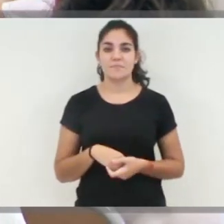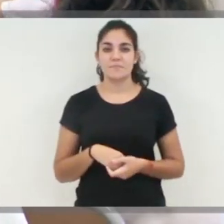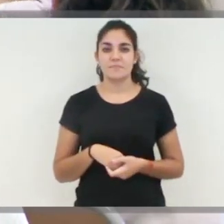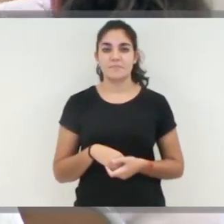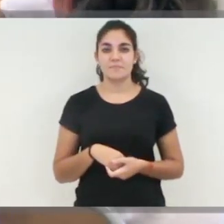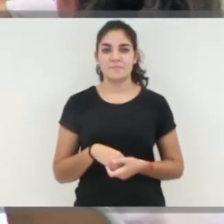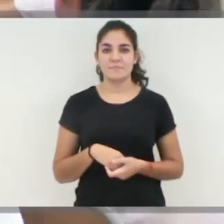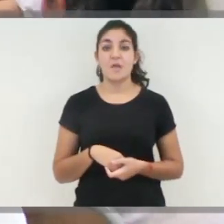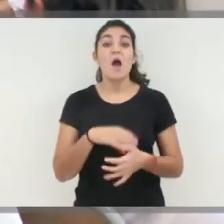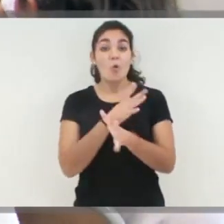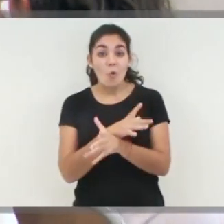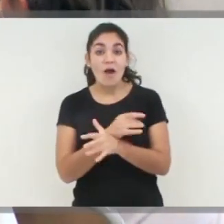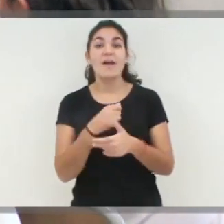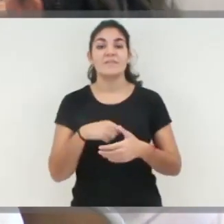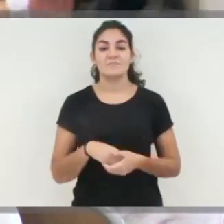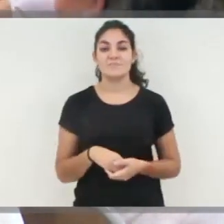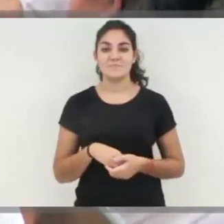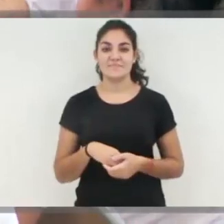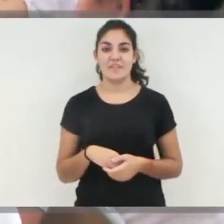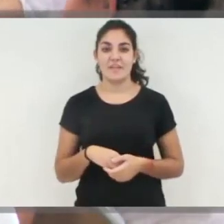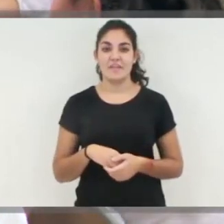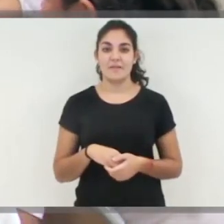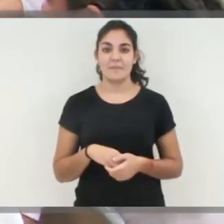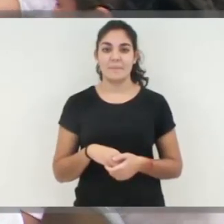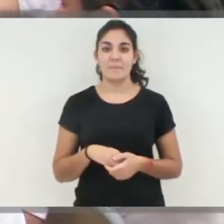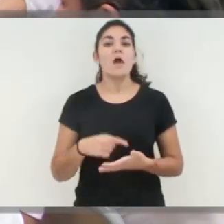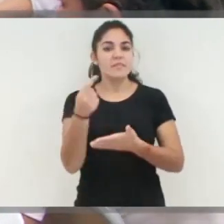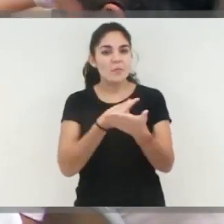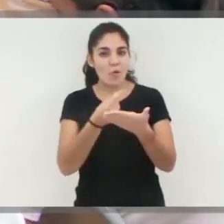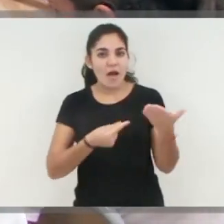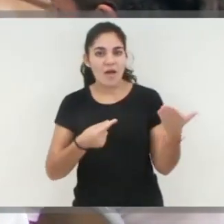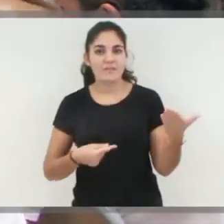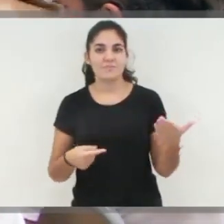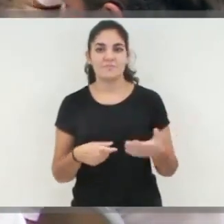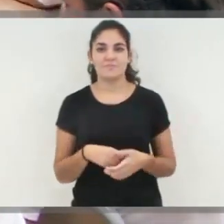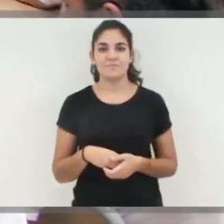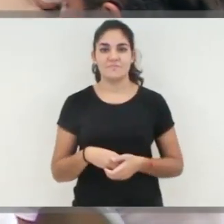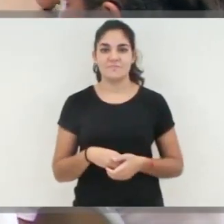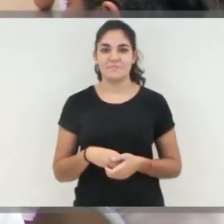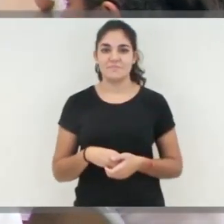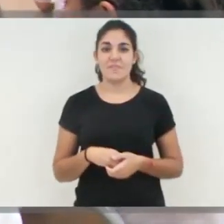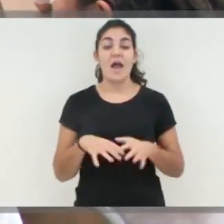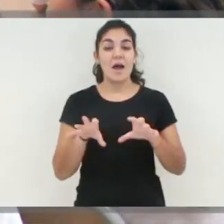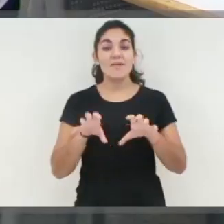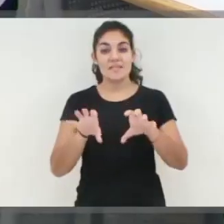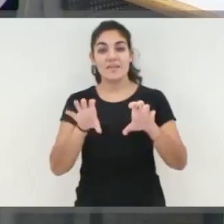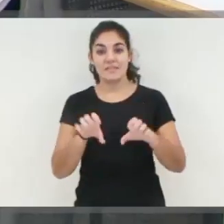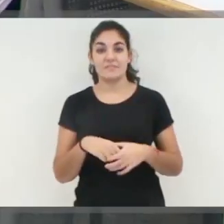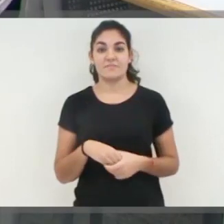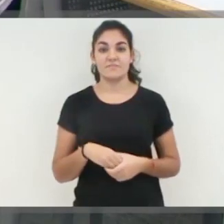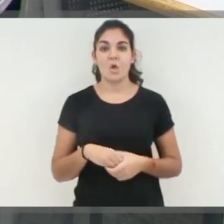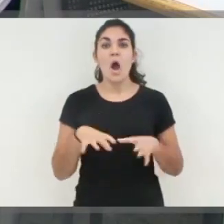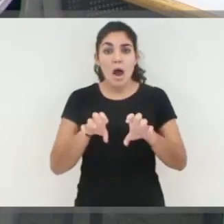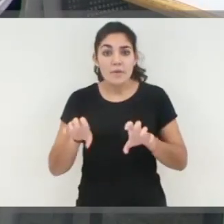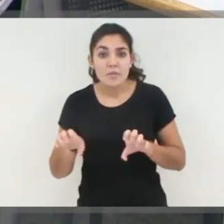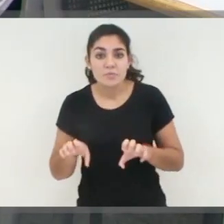Trabajar, jugar, dibujar, aprender. ¿Te aprendes